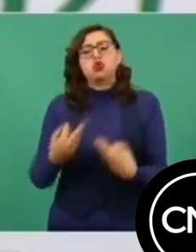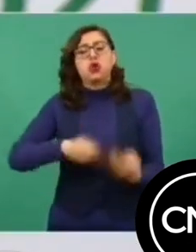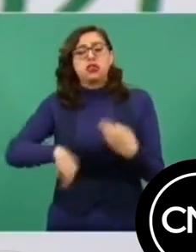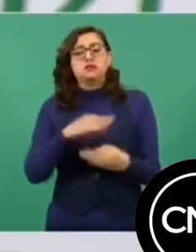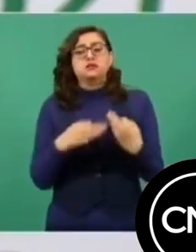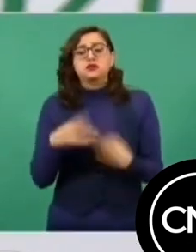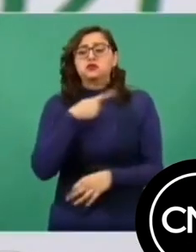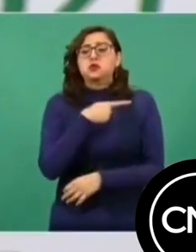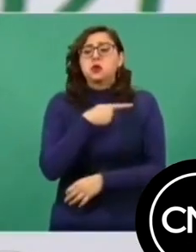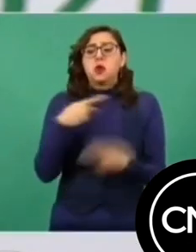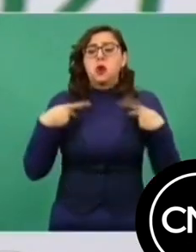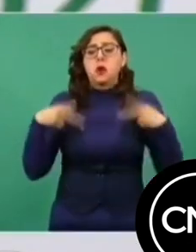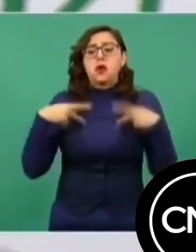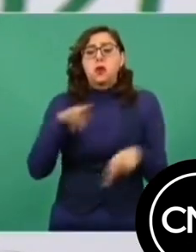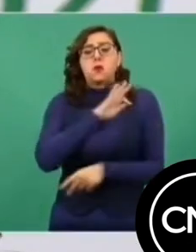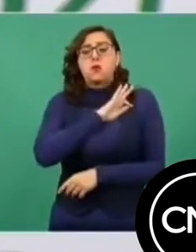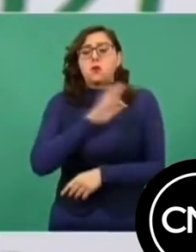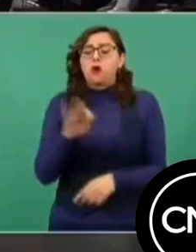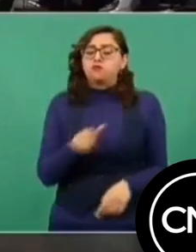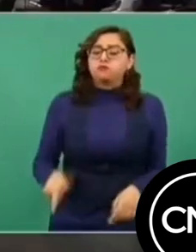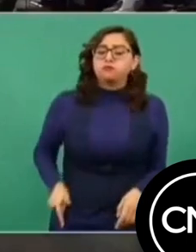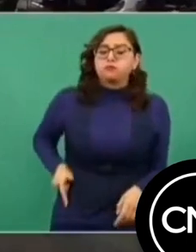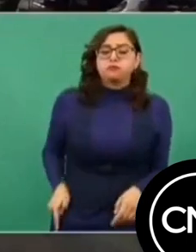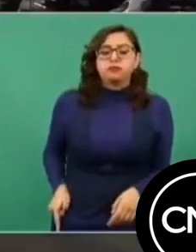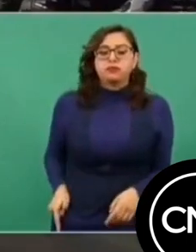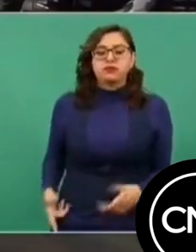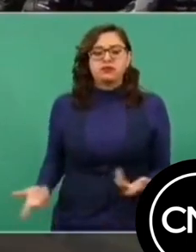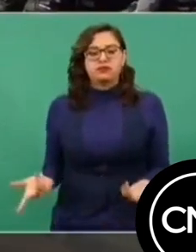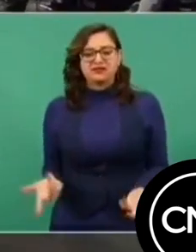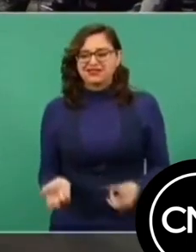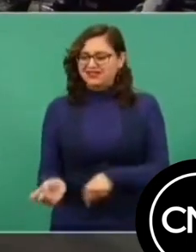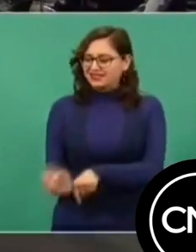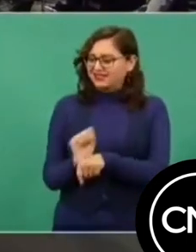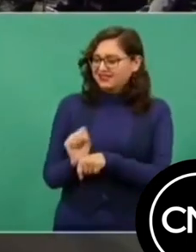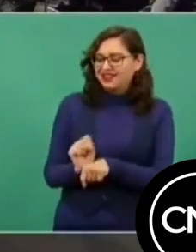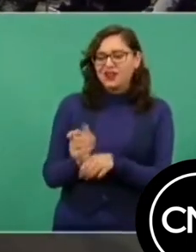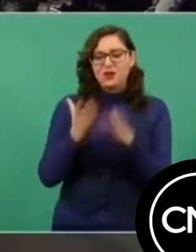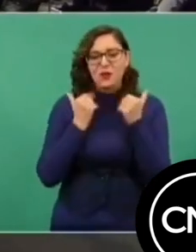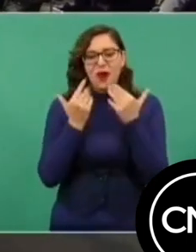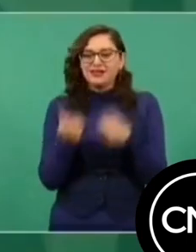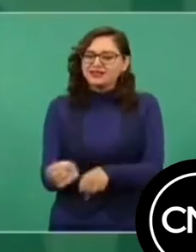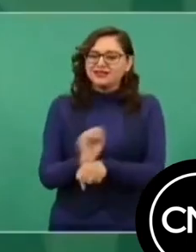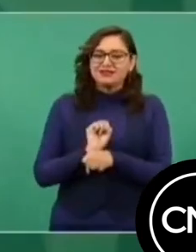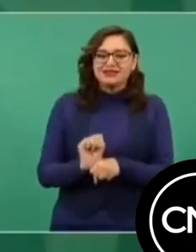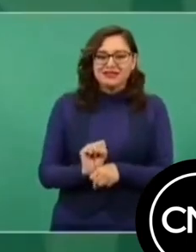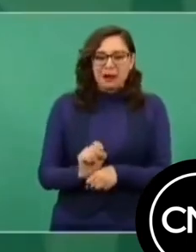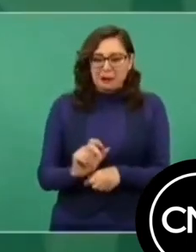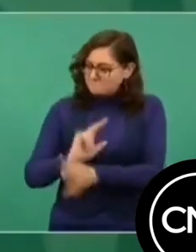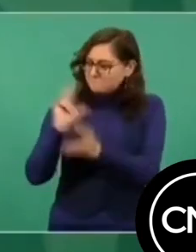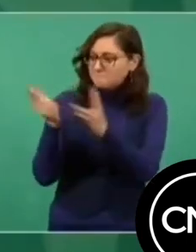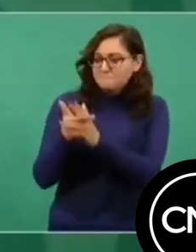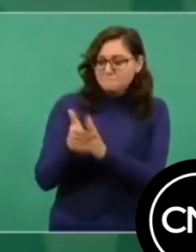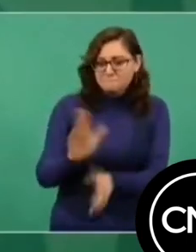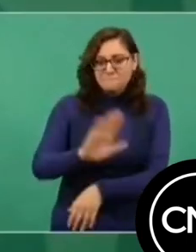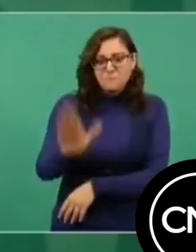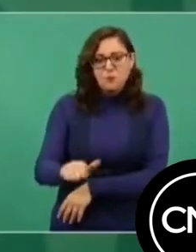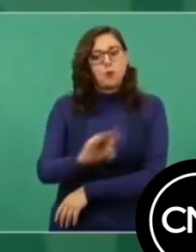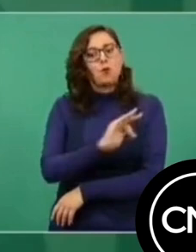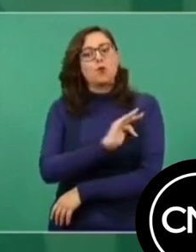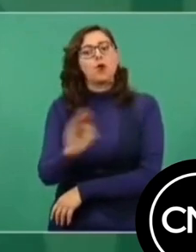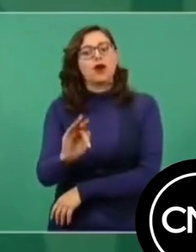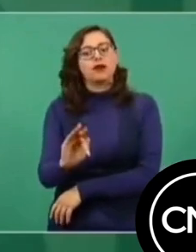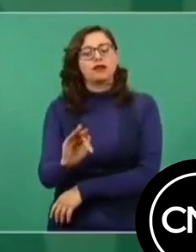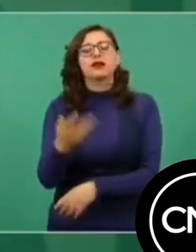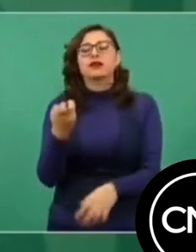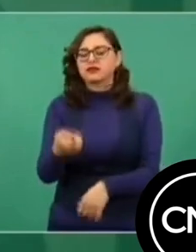sea un tema. Entonces, no son ligeras, son armas que quitan la vida, y por esa razón debe impedirse ese tráfico